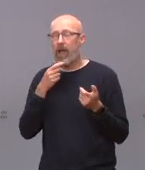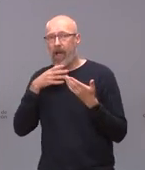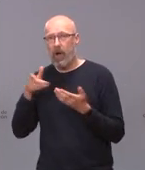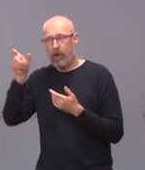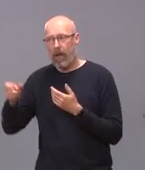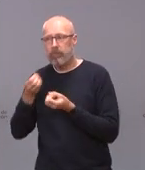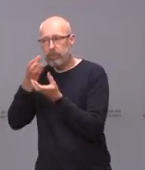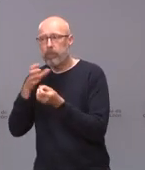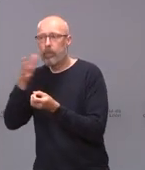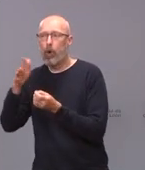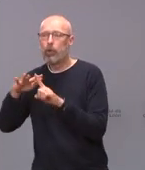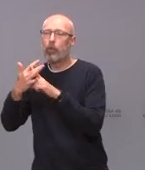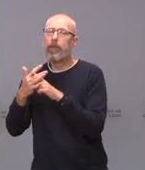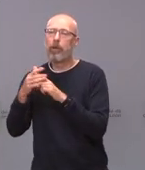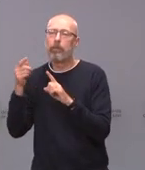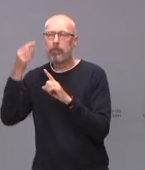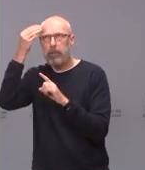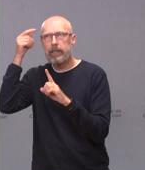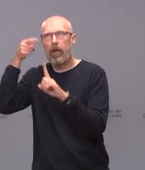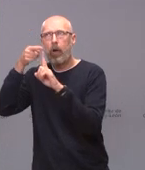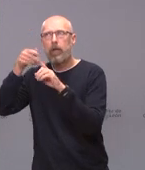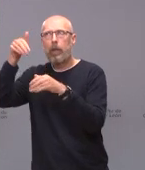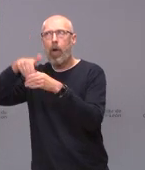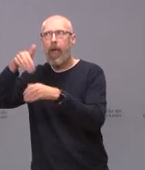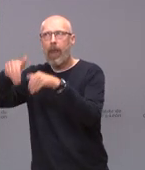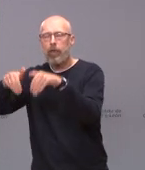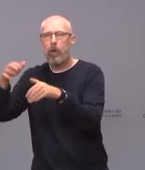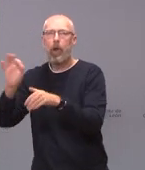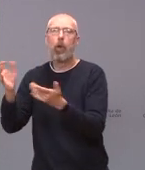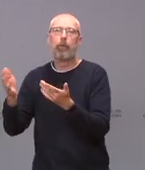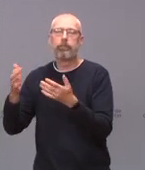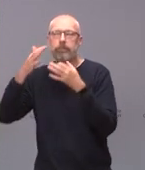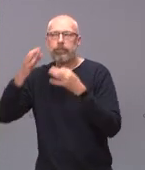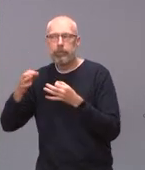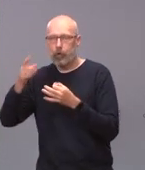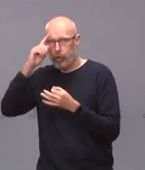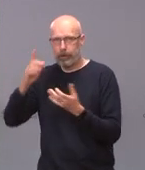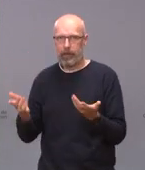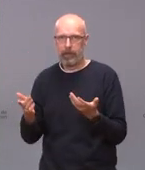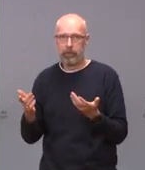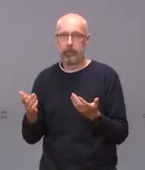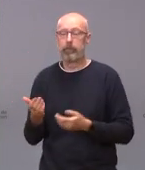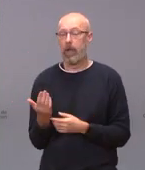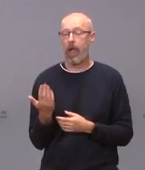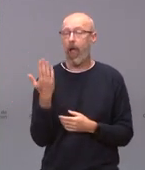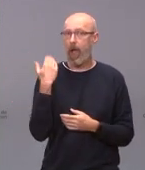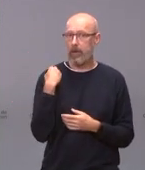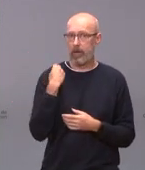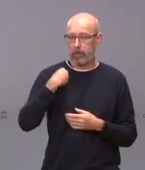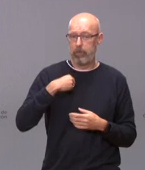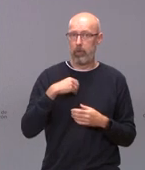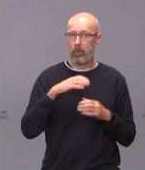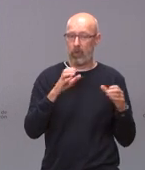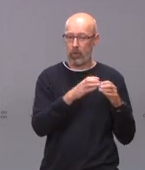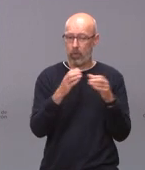electoral o a una decisión firme. Ayer se lo dijeron muchos representantes de grupos políticos